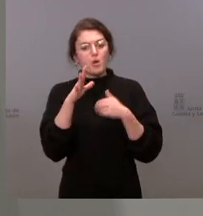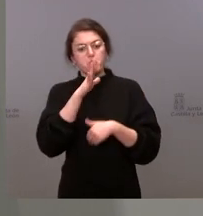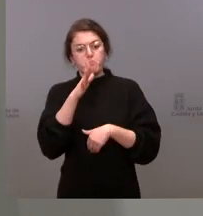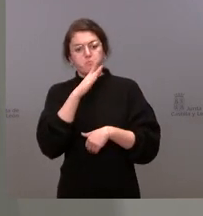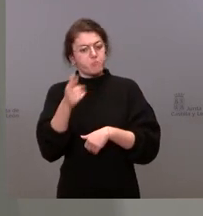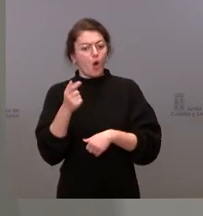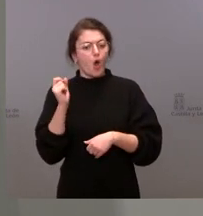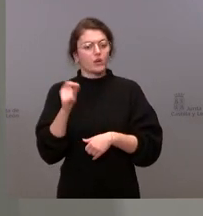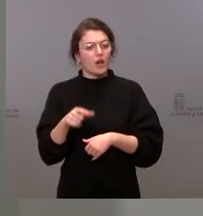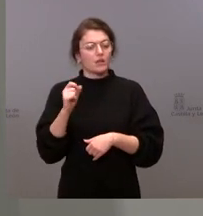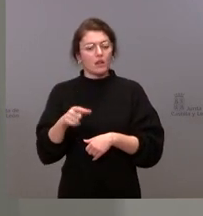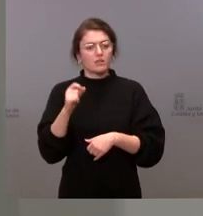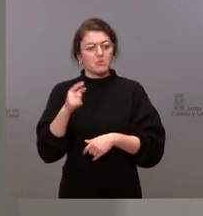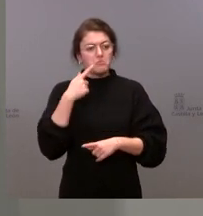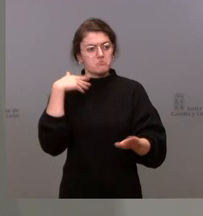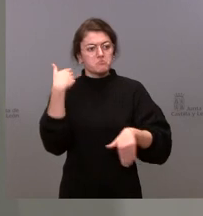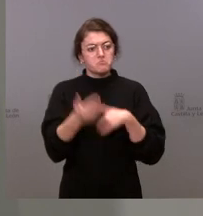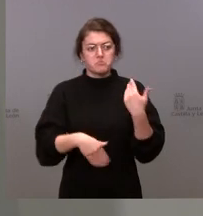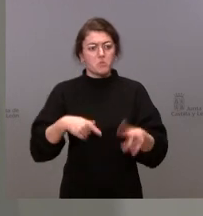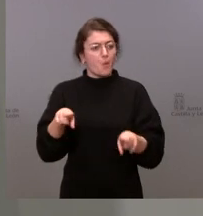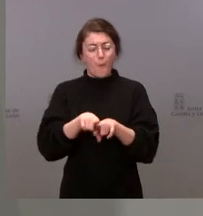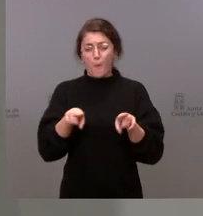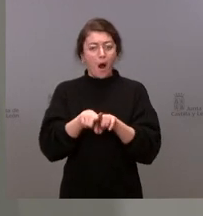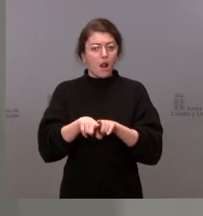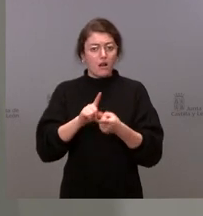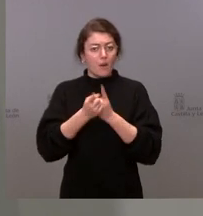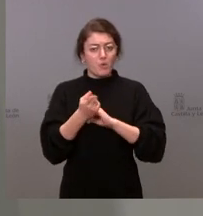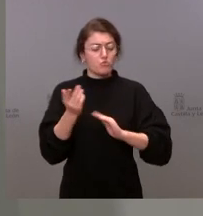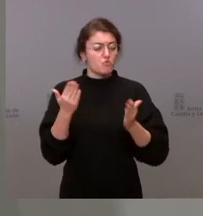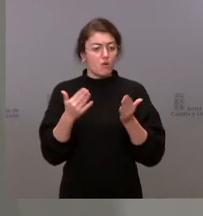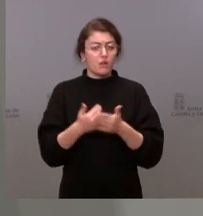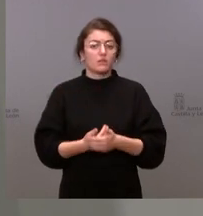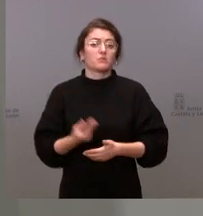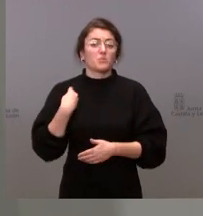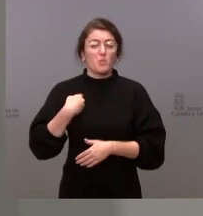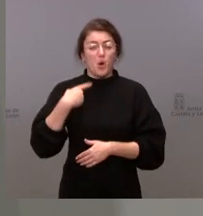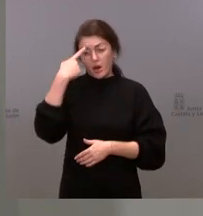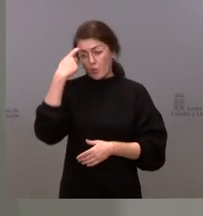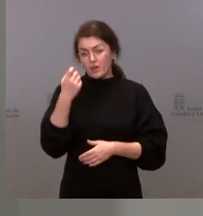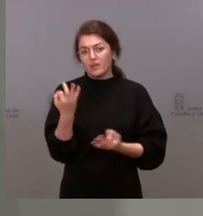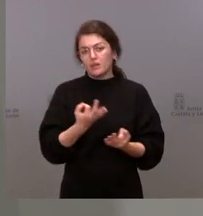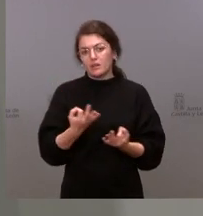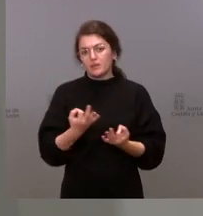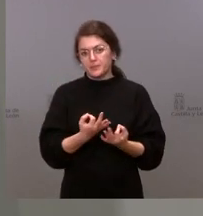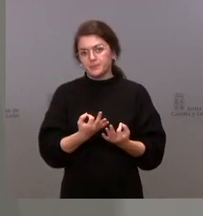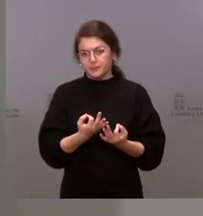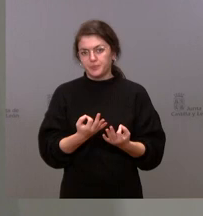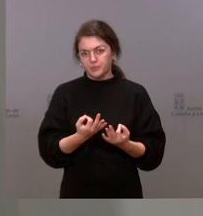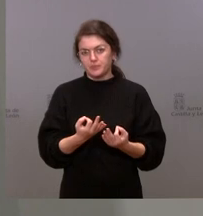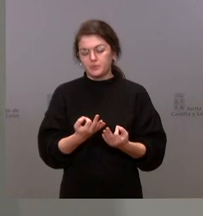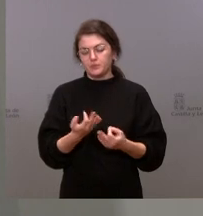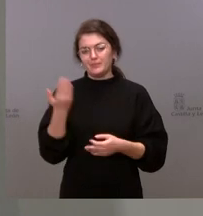vacunación es exactamente el mismo. Y también tenemos que recordar que para la